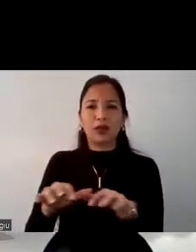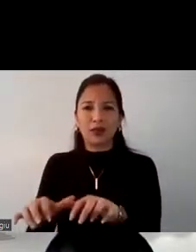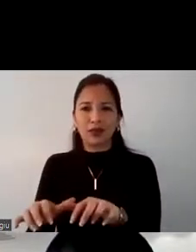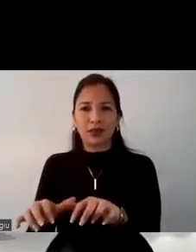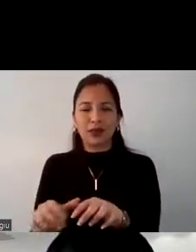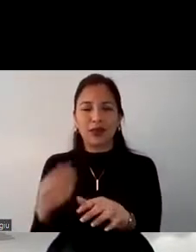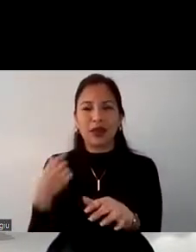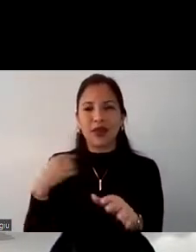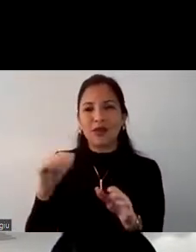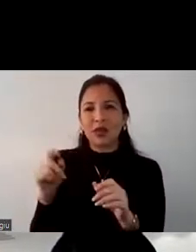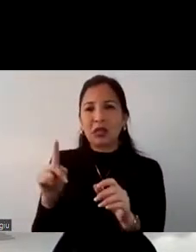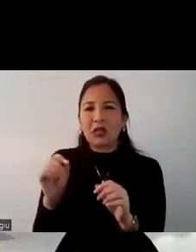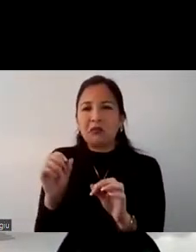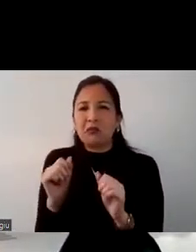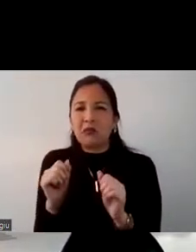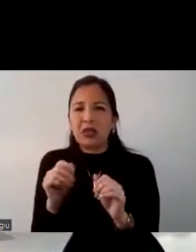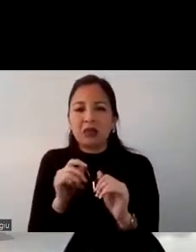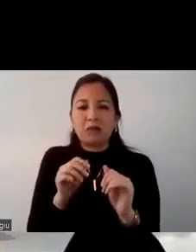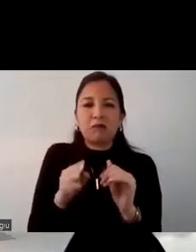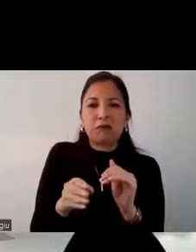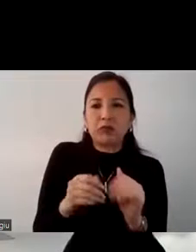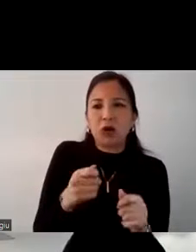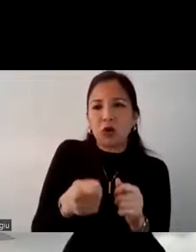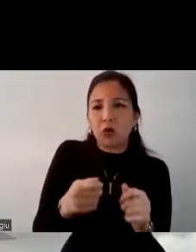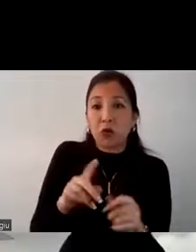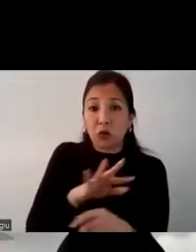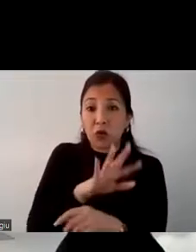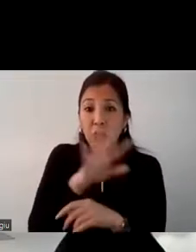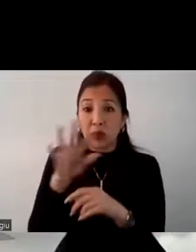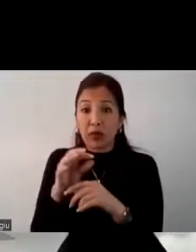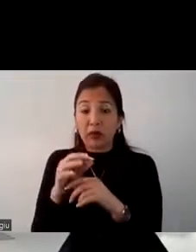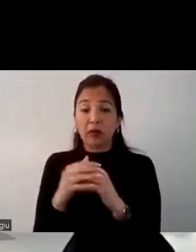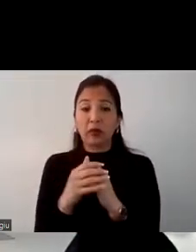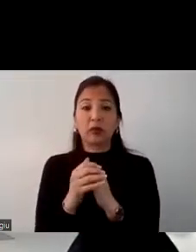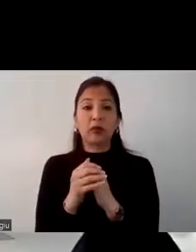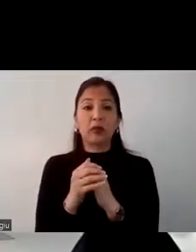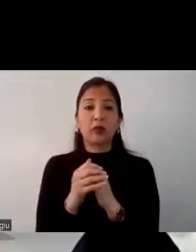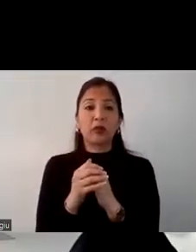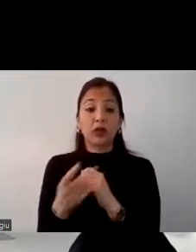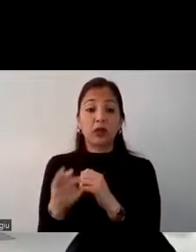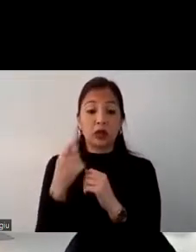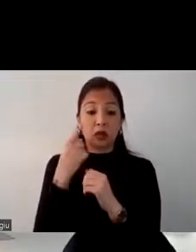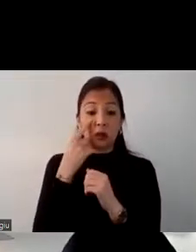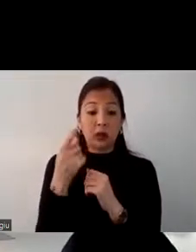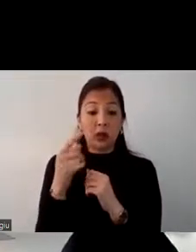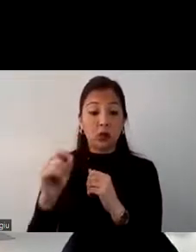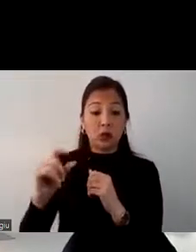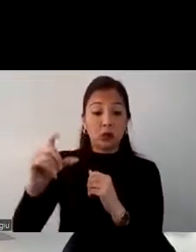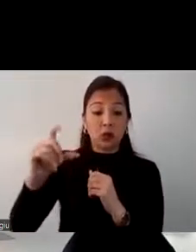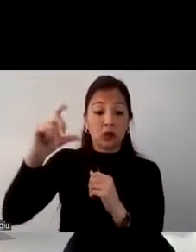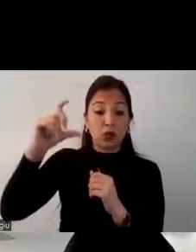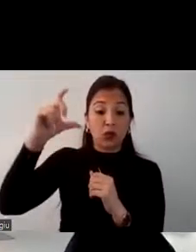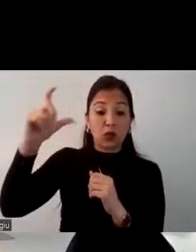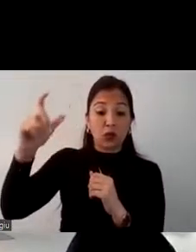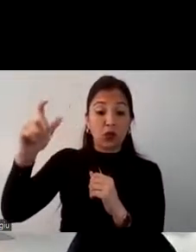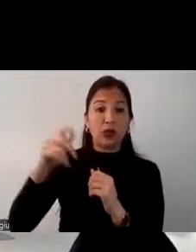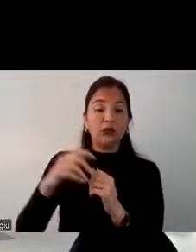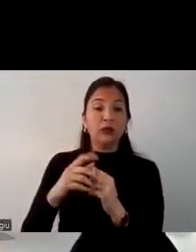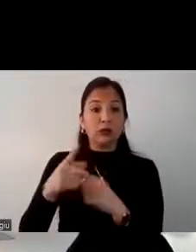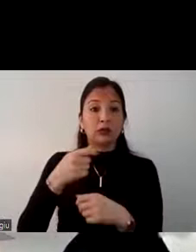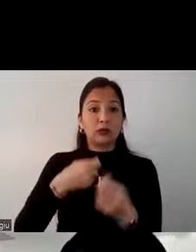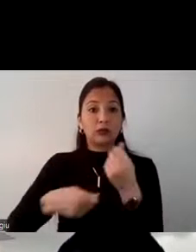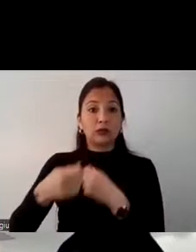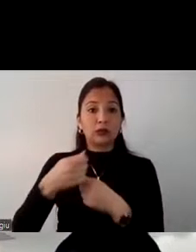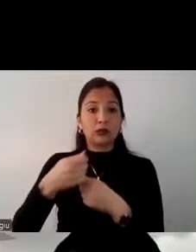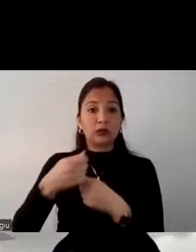perdiendo ese miedo debido a lo que fue la pandemia y también podemos ver que el volumen de ventas está en millones de